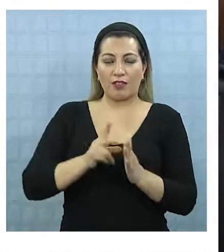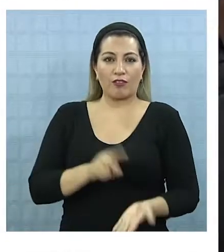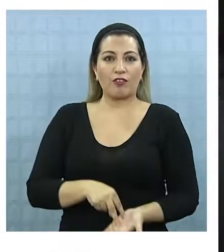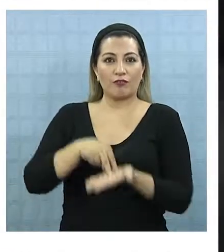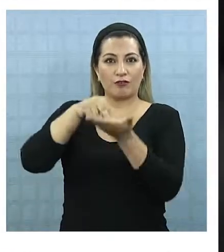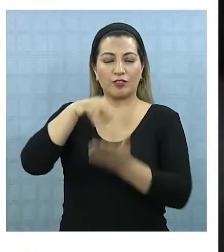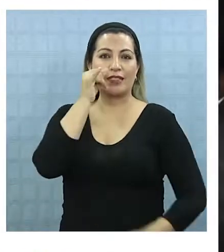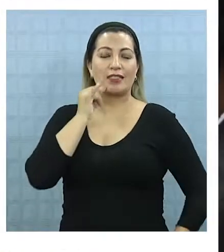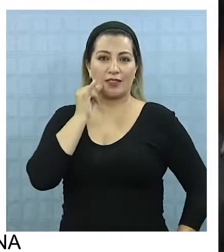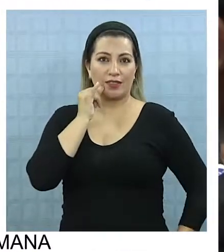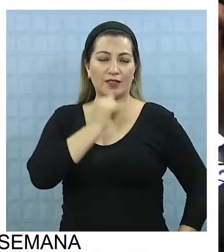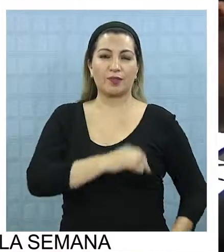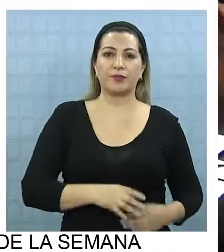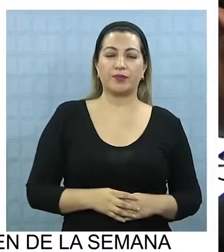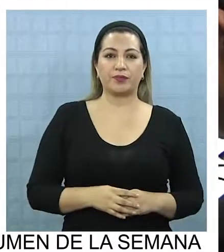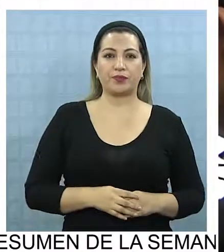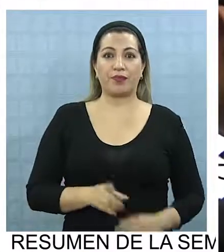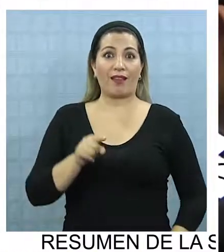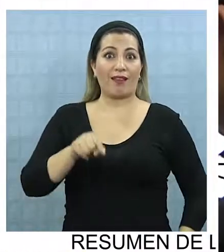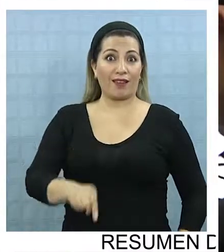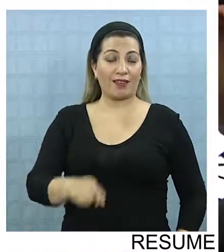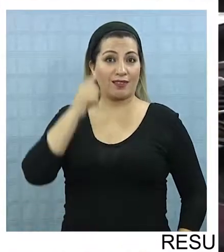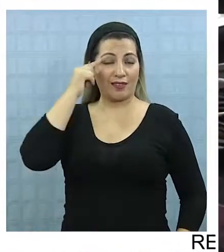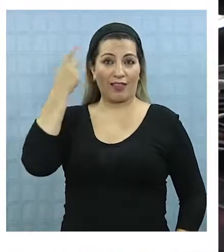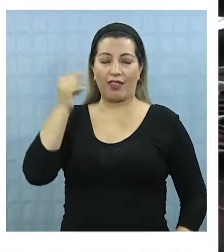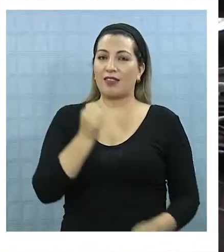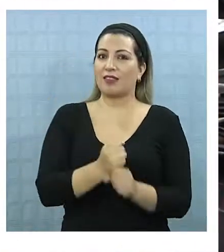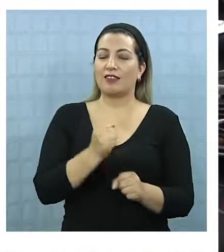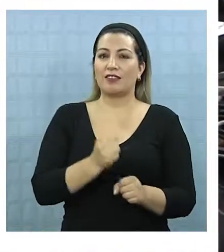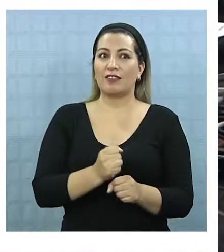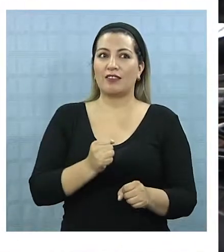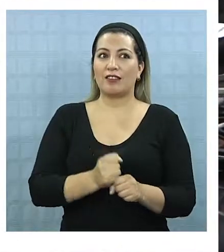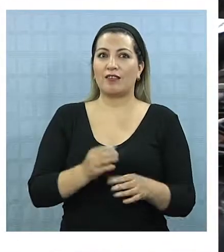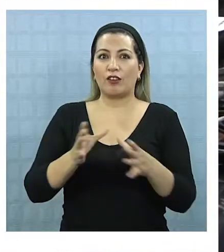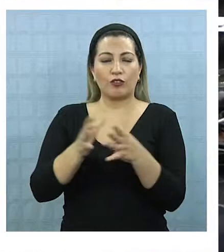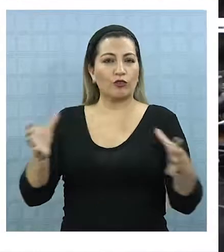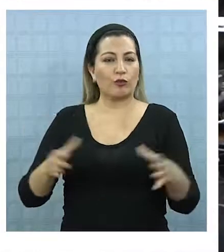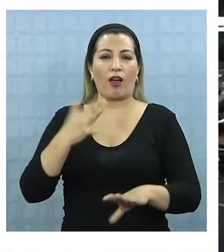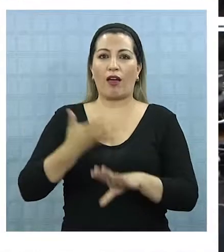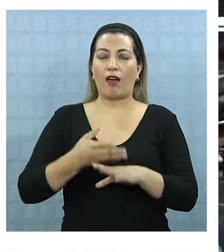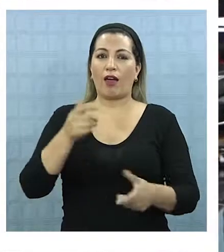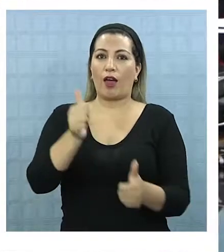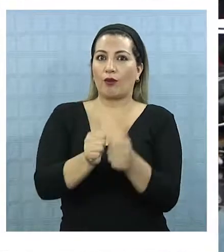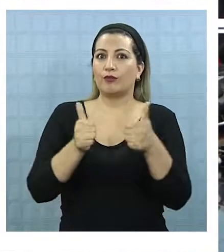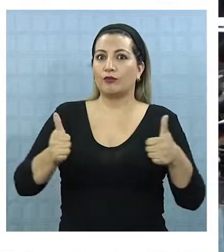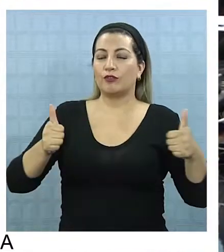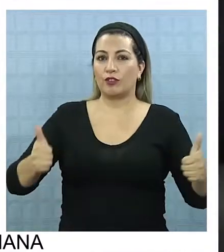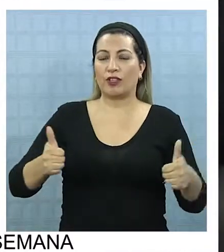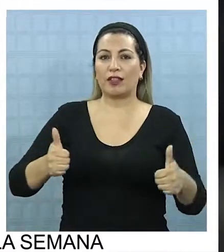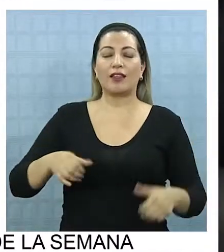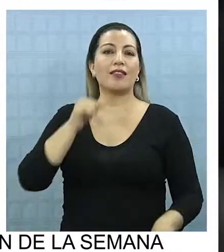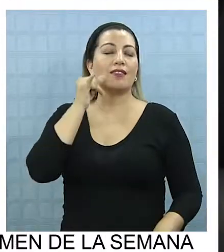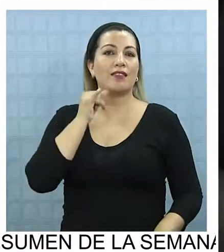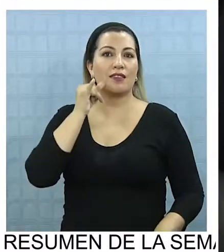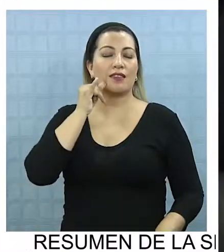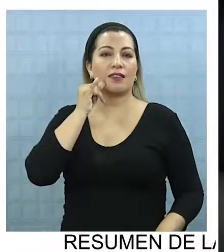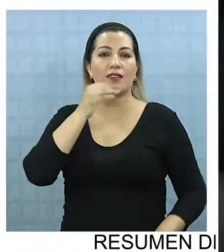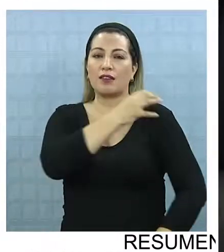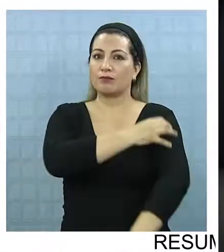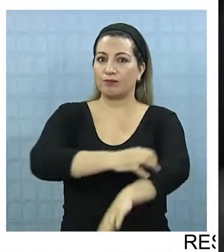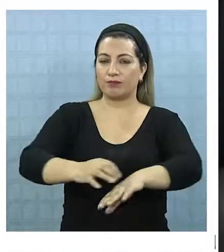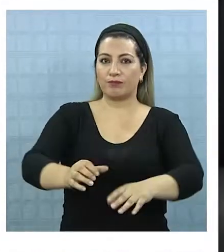de la Zona Franca de Iquique. Esta instancia de trabajo colectivo integra autoridades de gobierno nacional y regional,